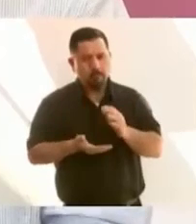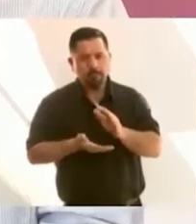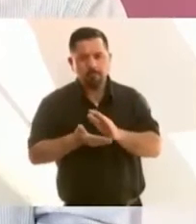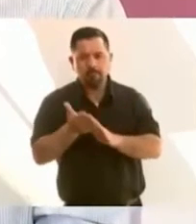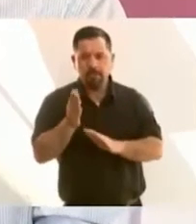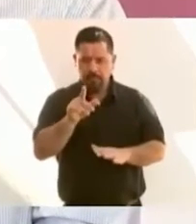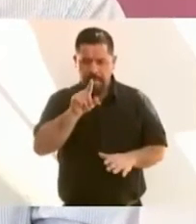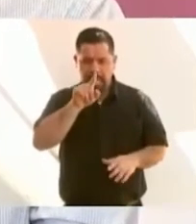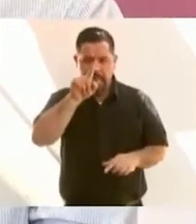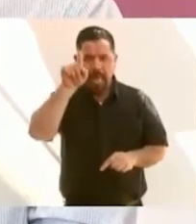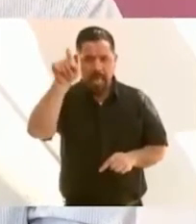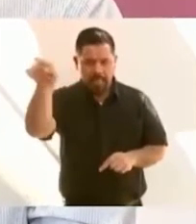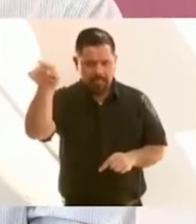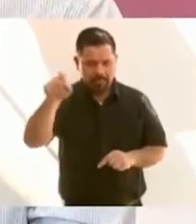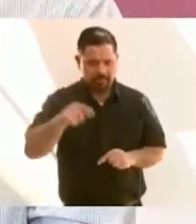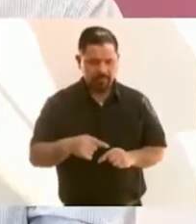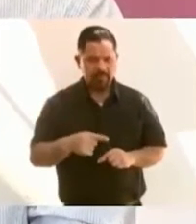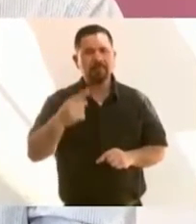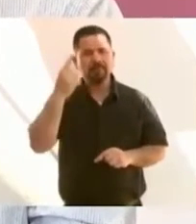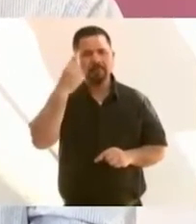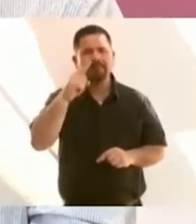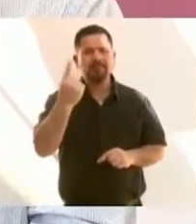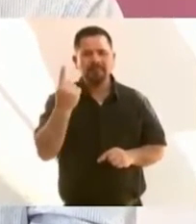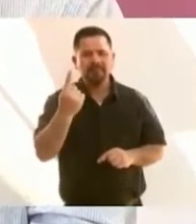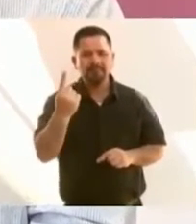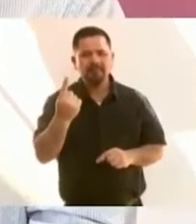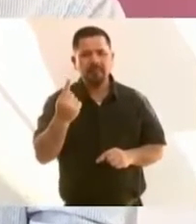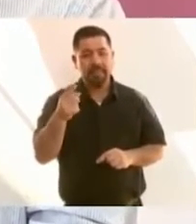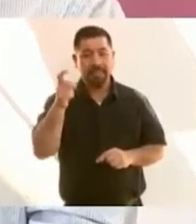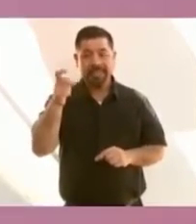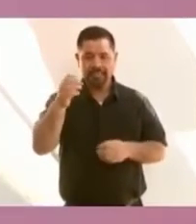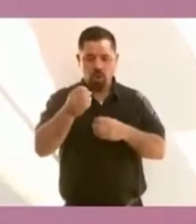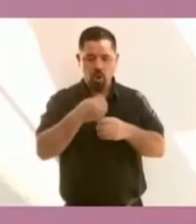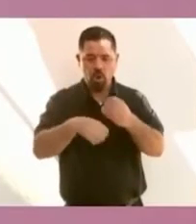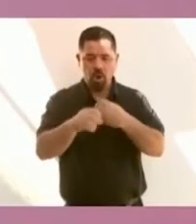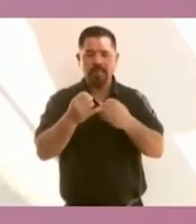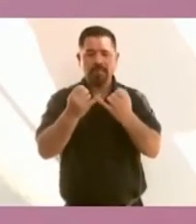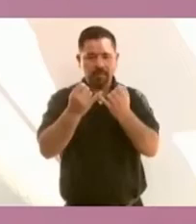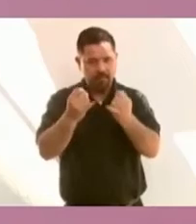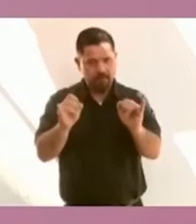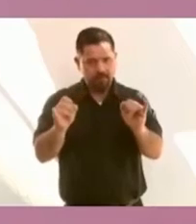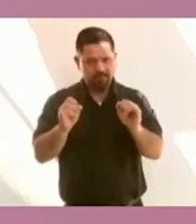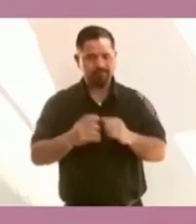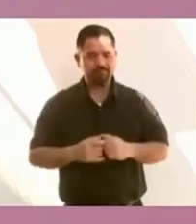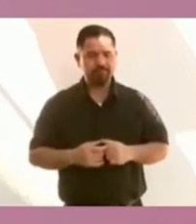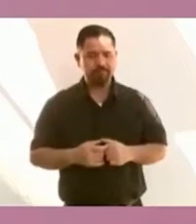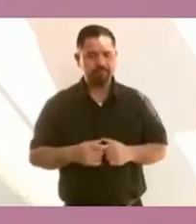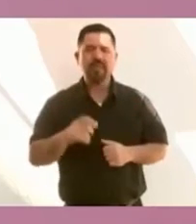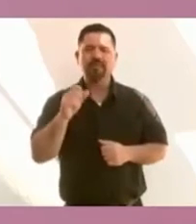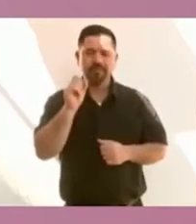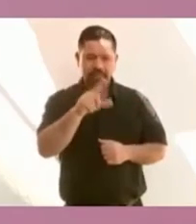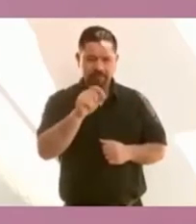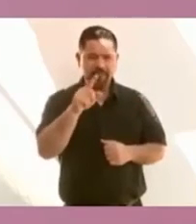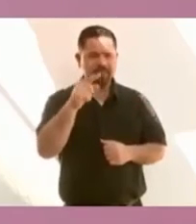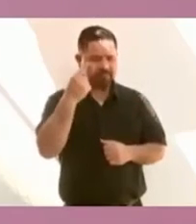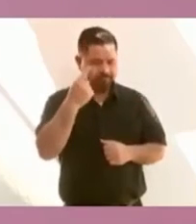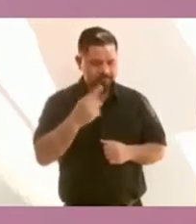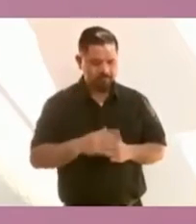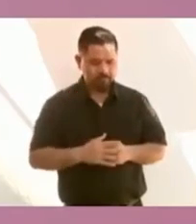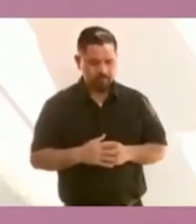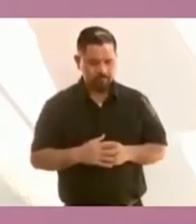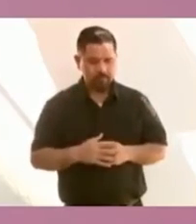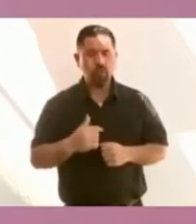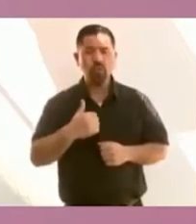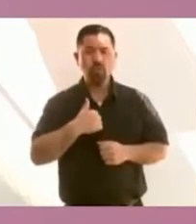inaugurar esas obras. También me da